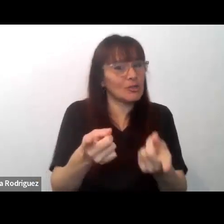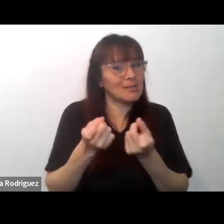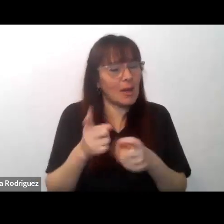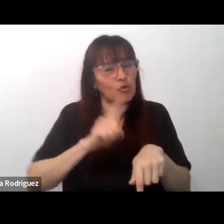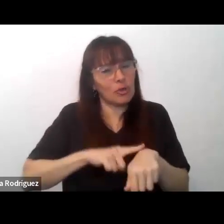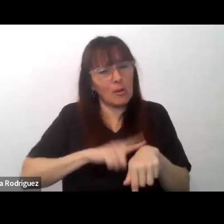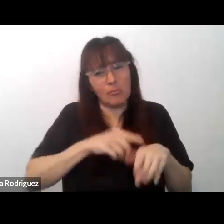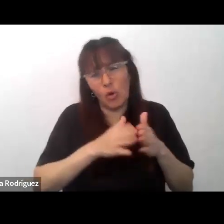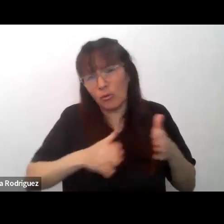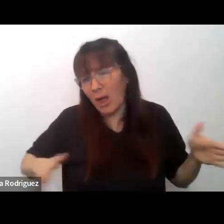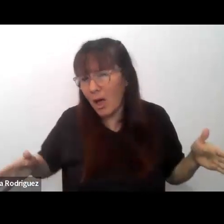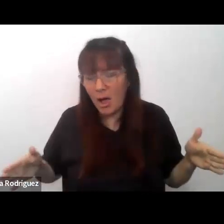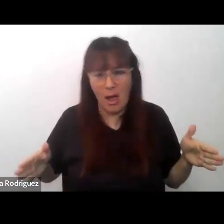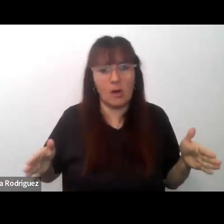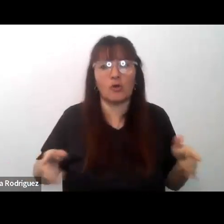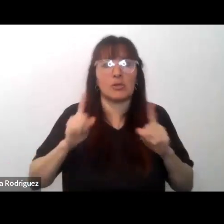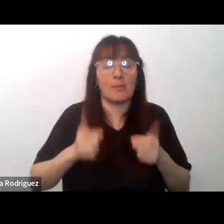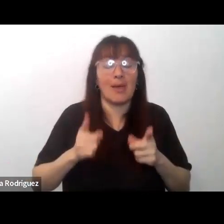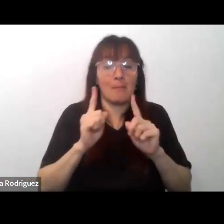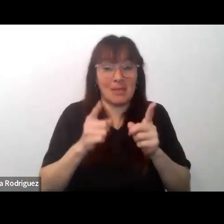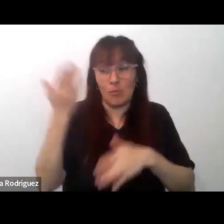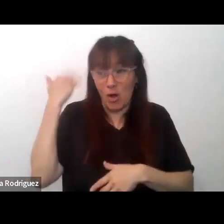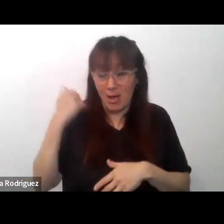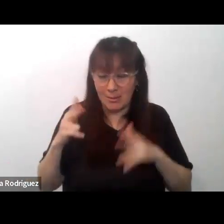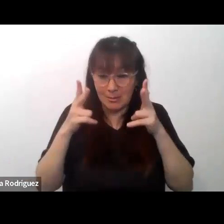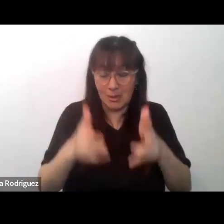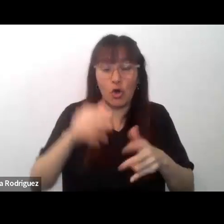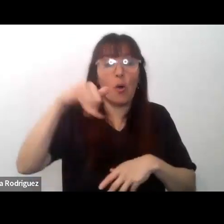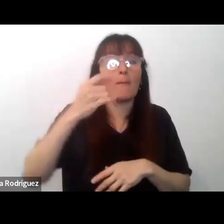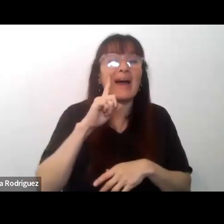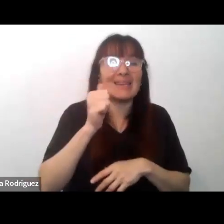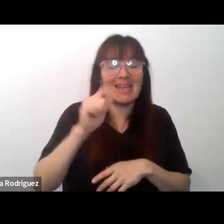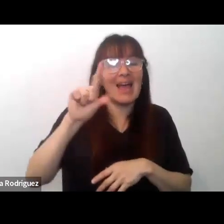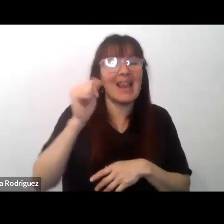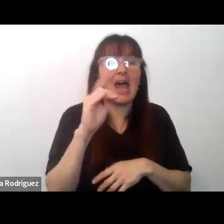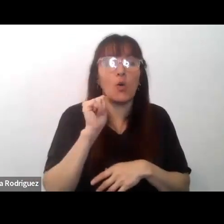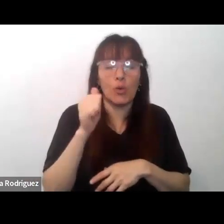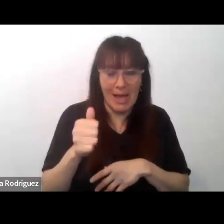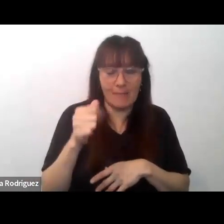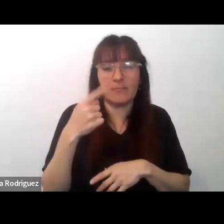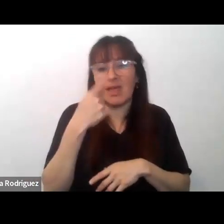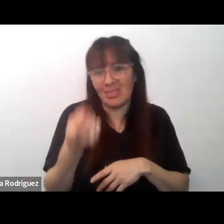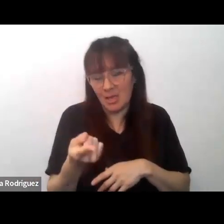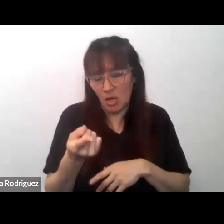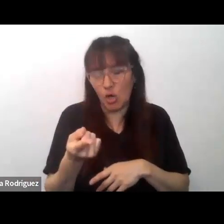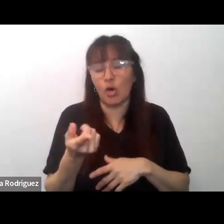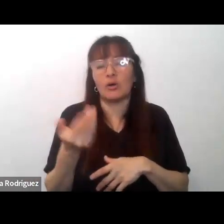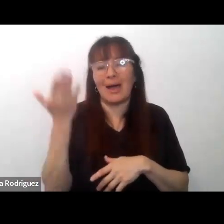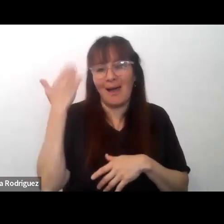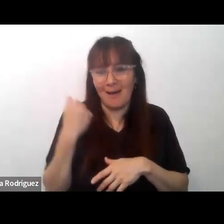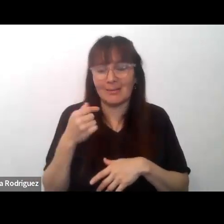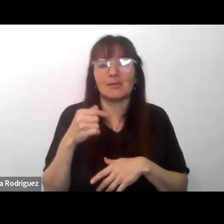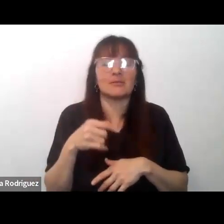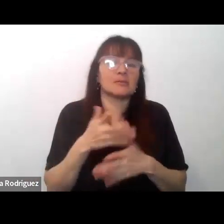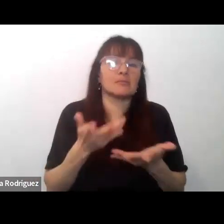iluminación como María Laura dijo que es plural es pluridisciplinar para lograr que